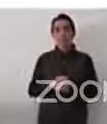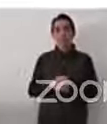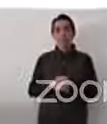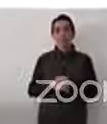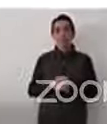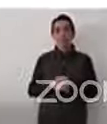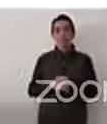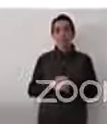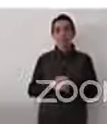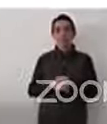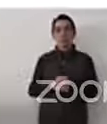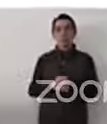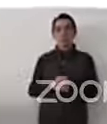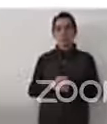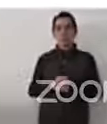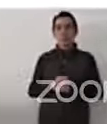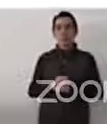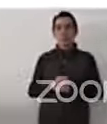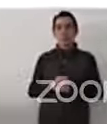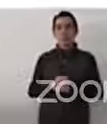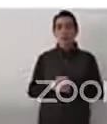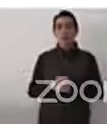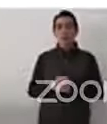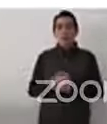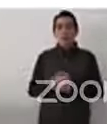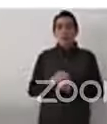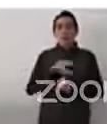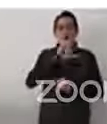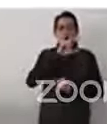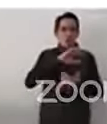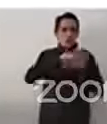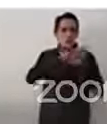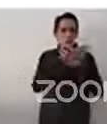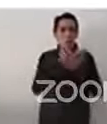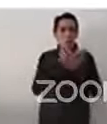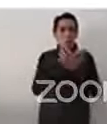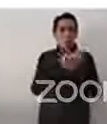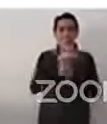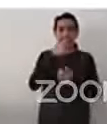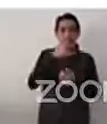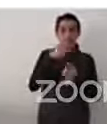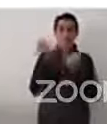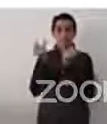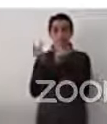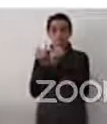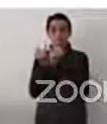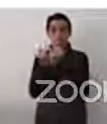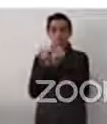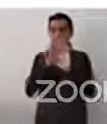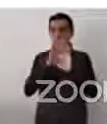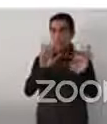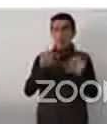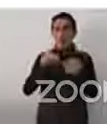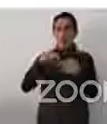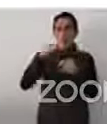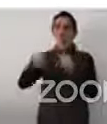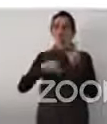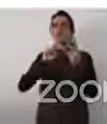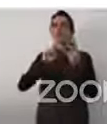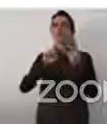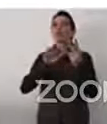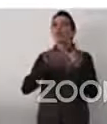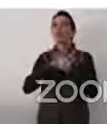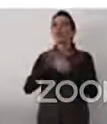discriminación y la igualdad, el siguiente paso es la inclusión. Ahora, hay otro punto